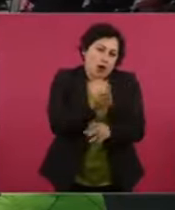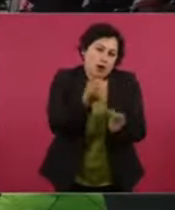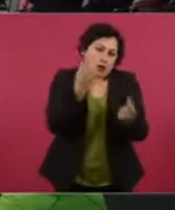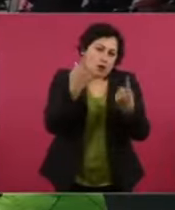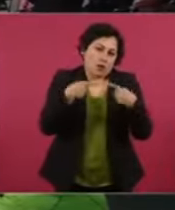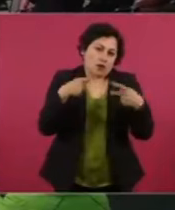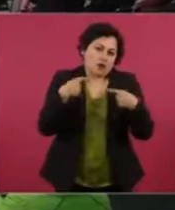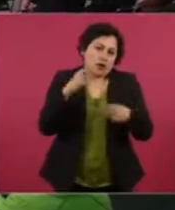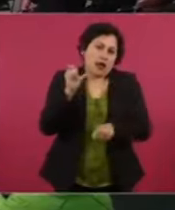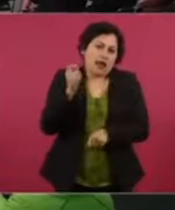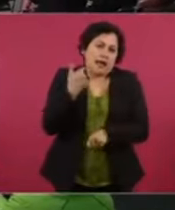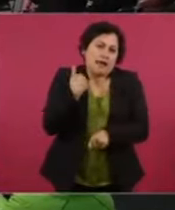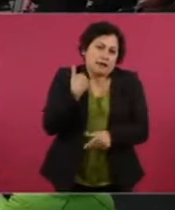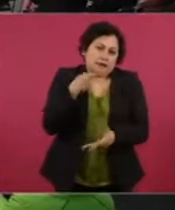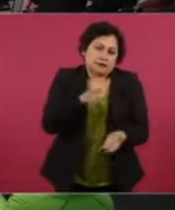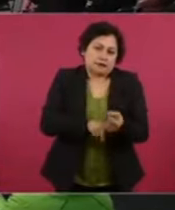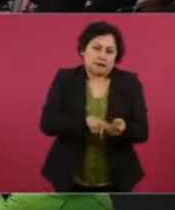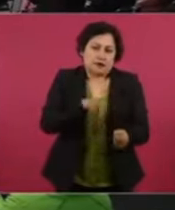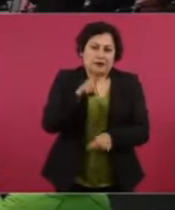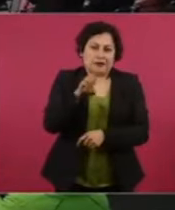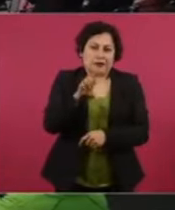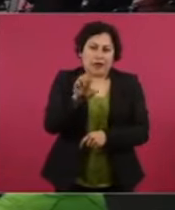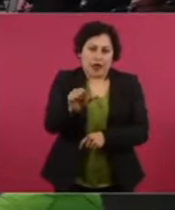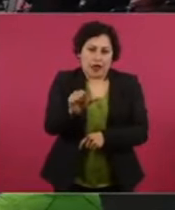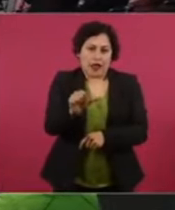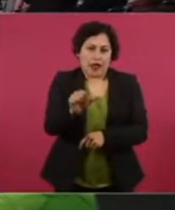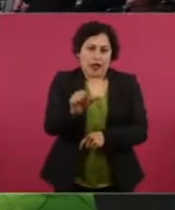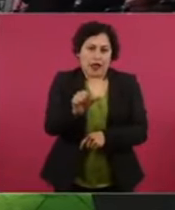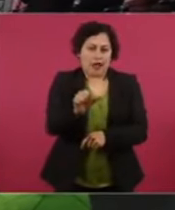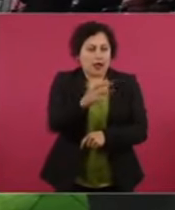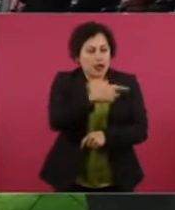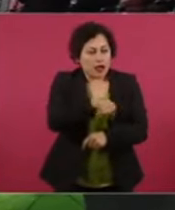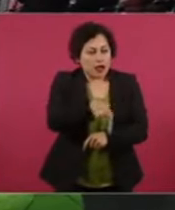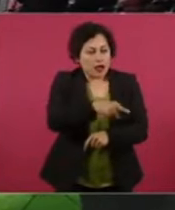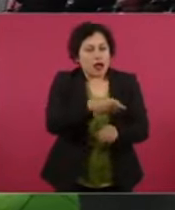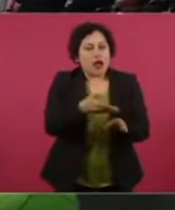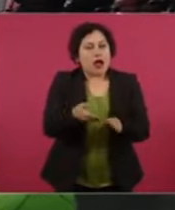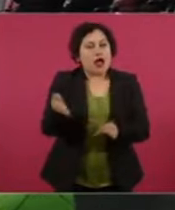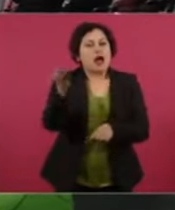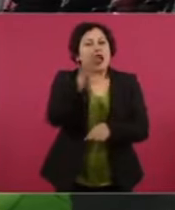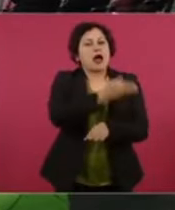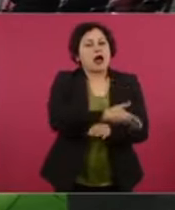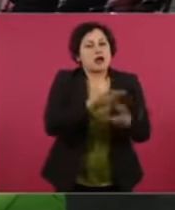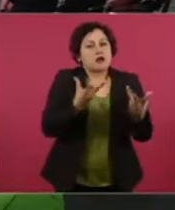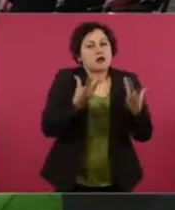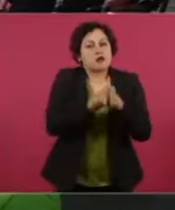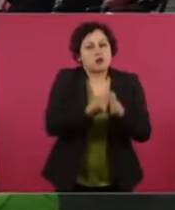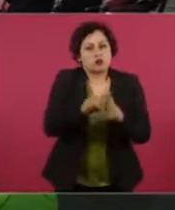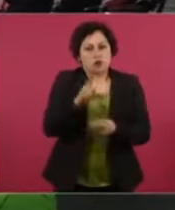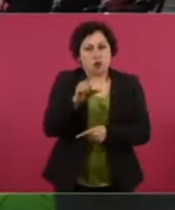que participó en ese tiempo con García Luna